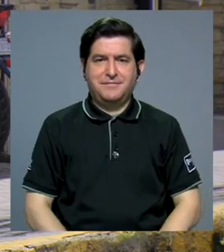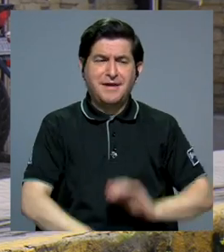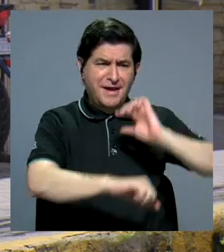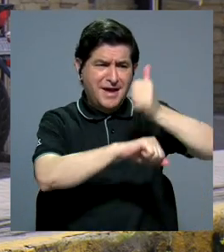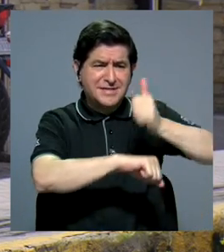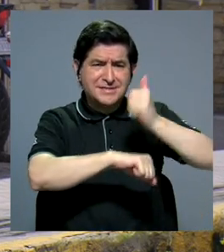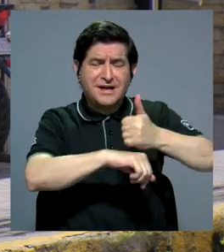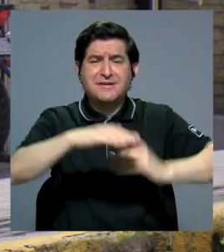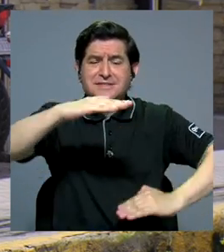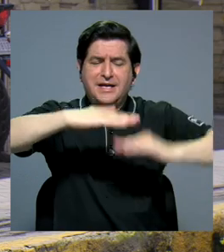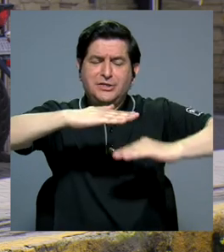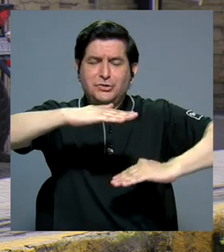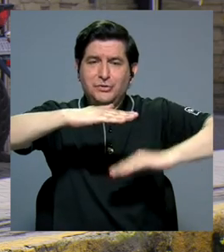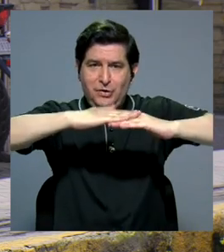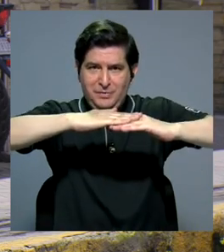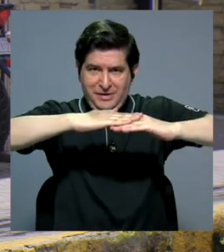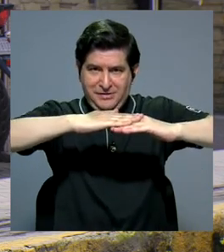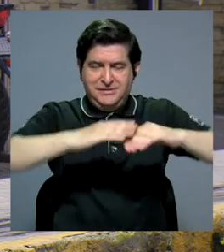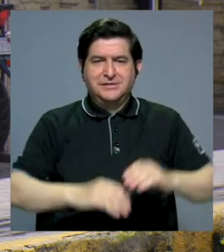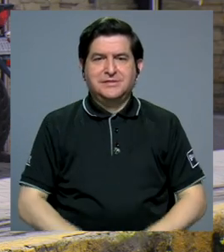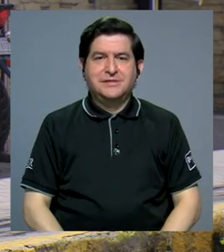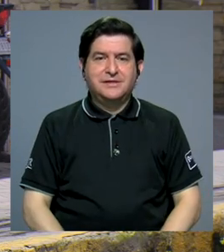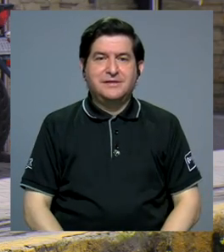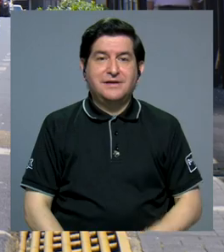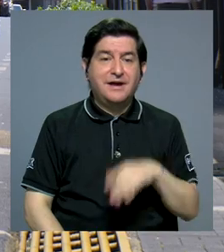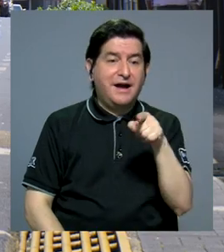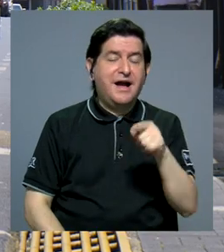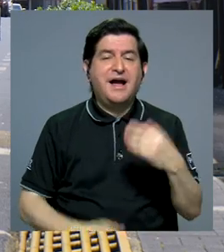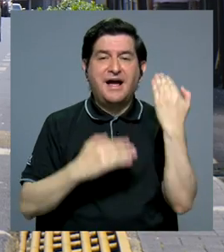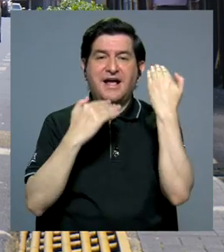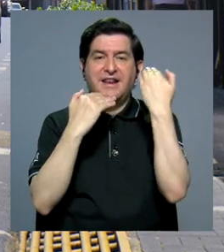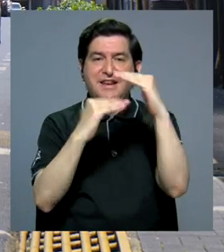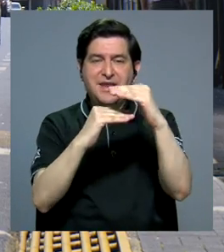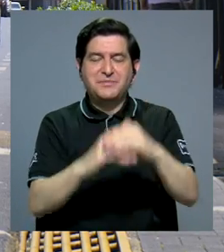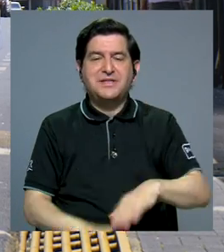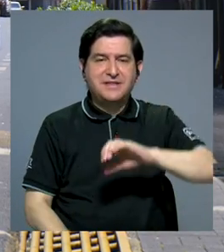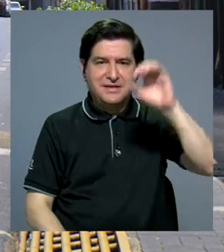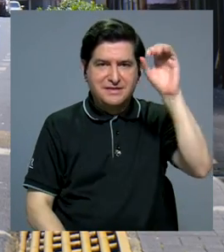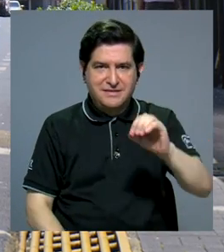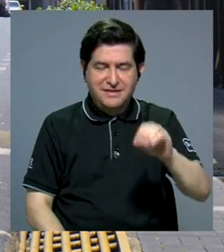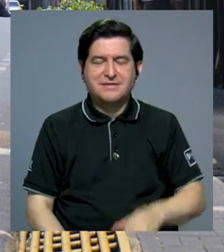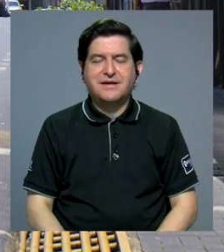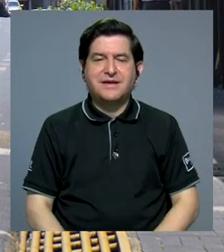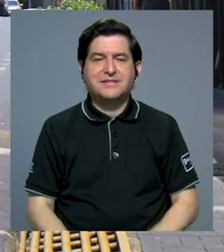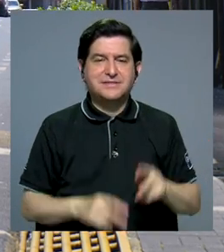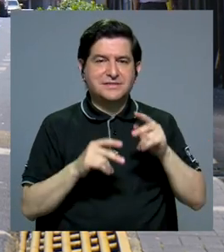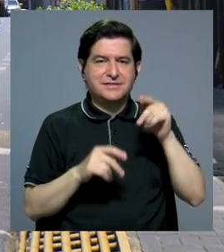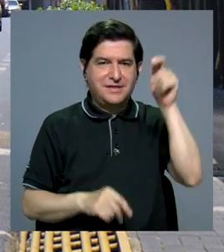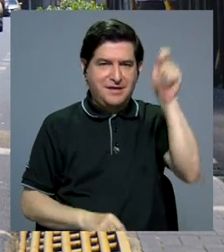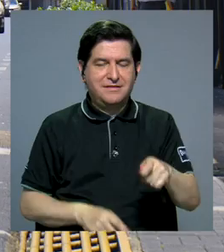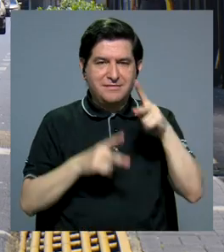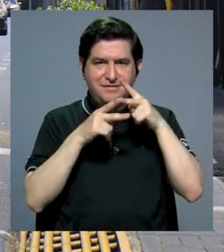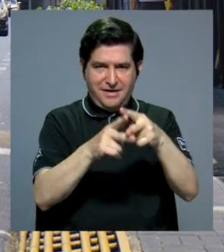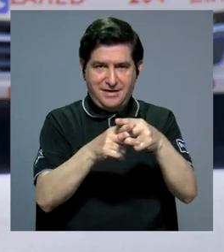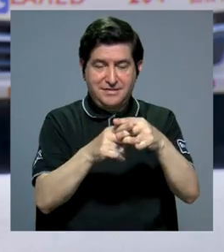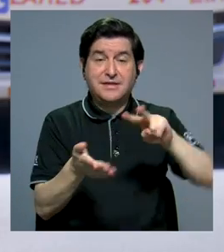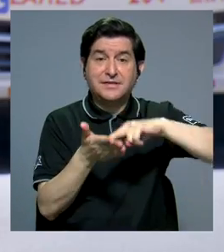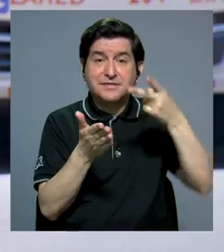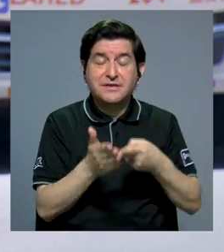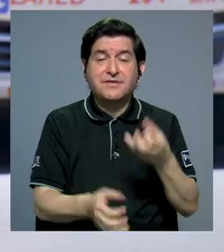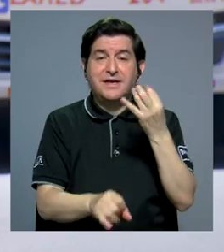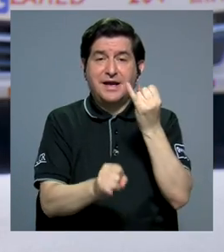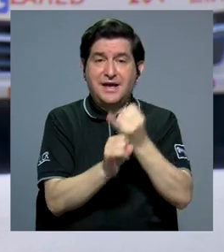se establecieron topes a los límites de intereses de las tarjetas de crédito. Es decir, las